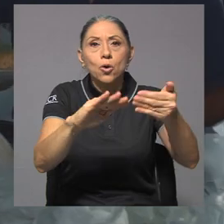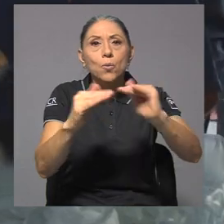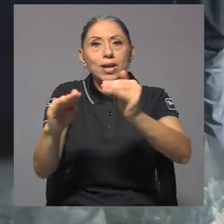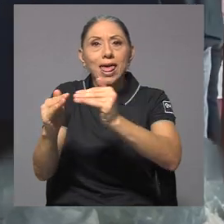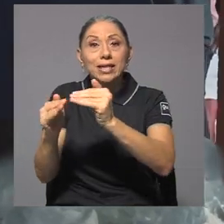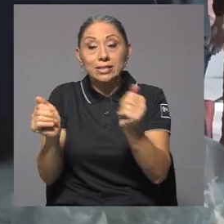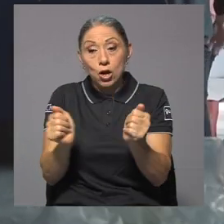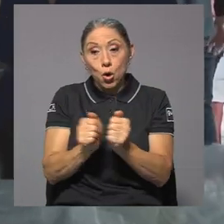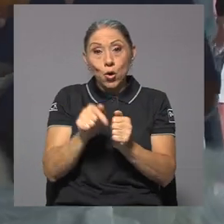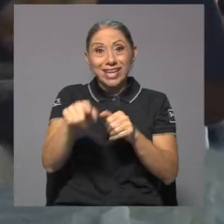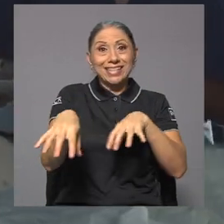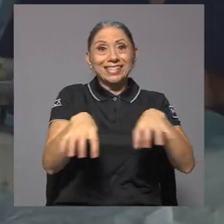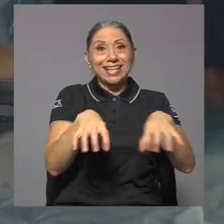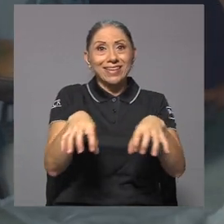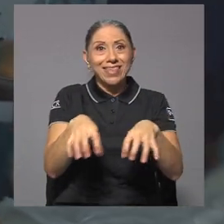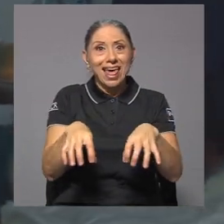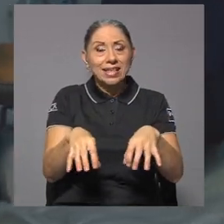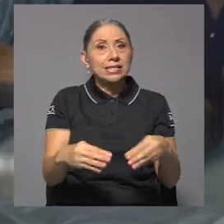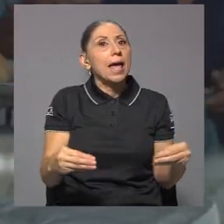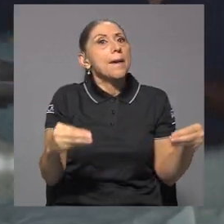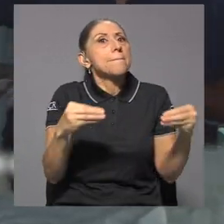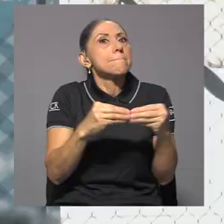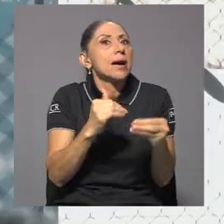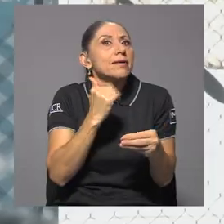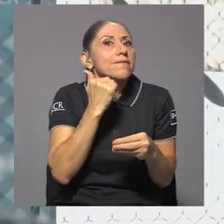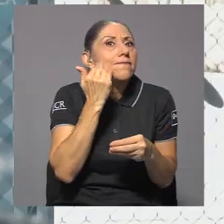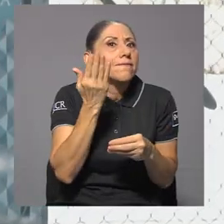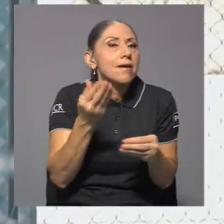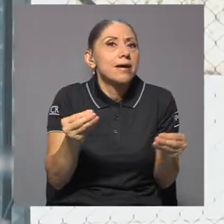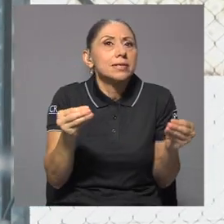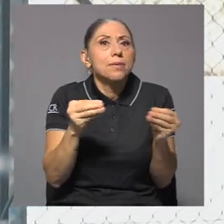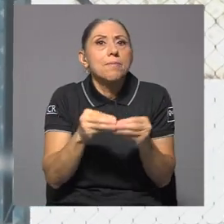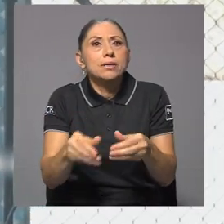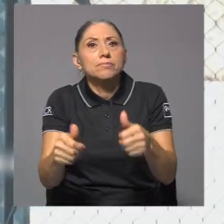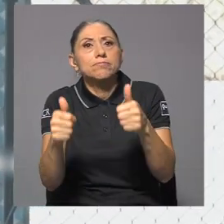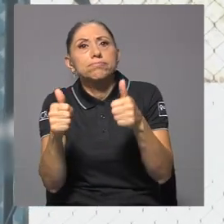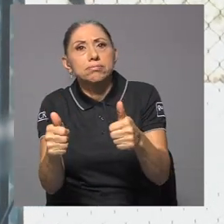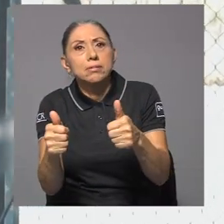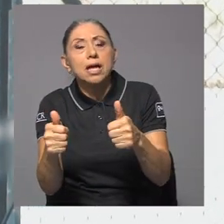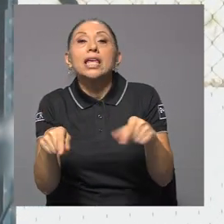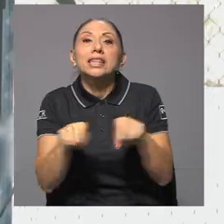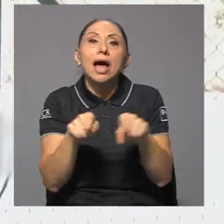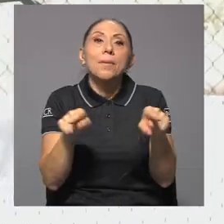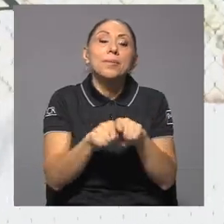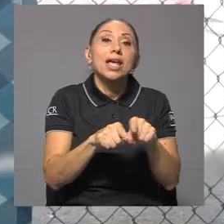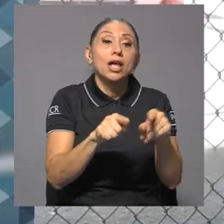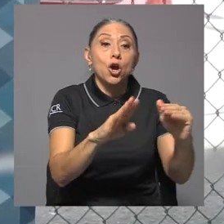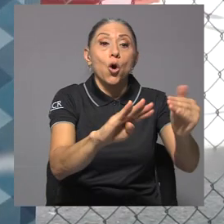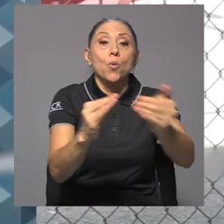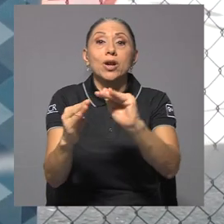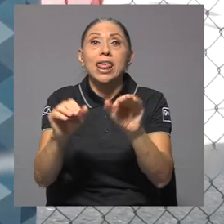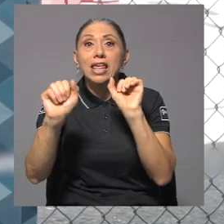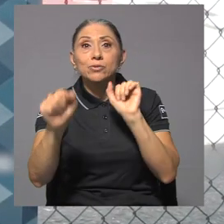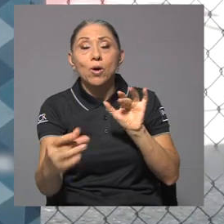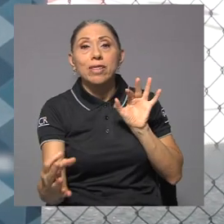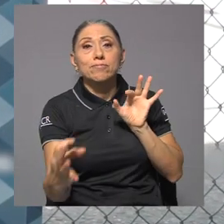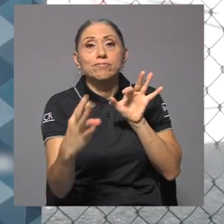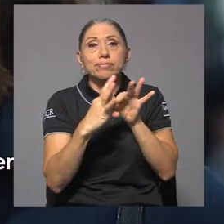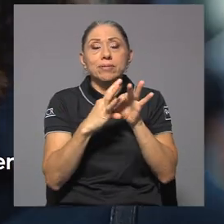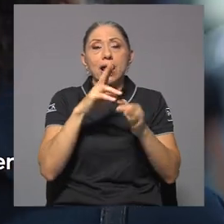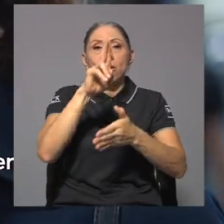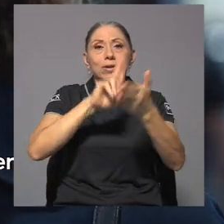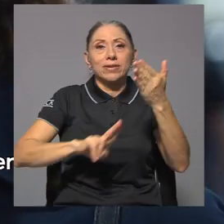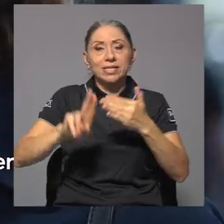Con estas actividades resulta más asequible y también acerca a las comunidades a la universidad.